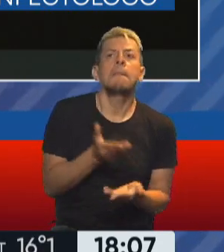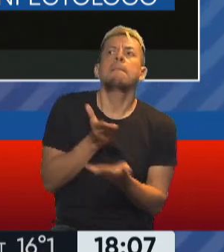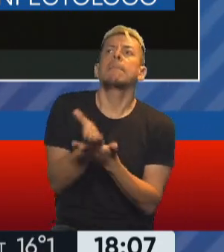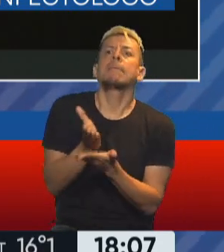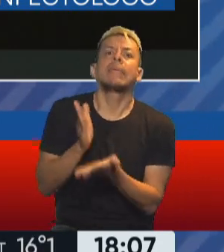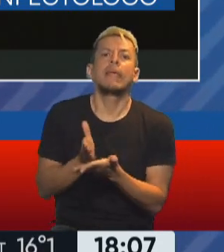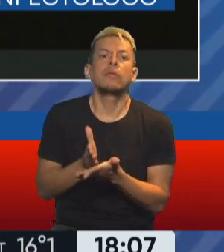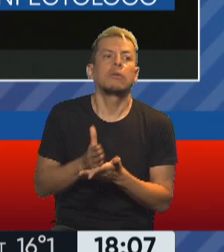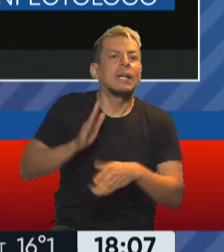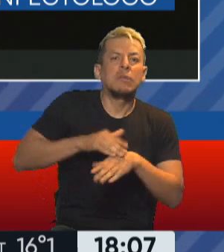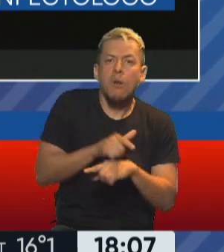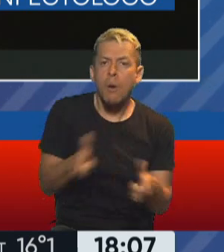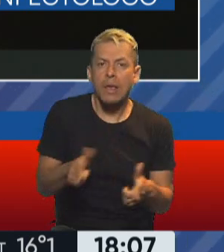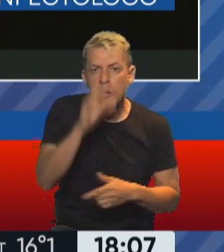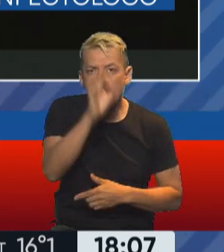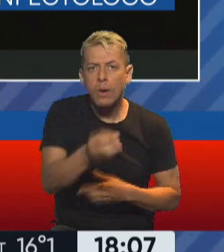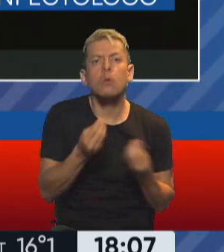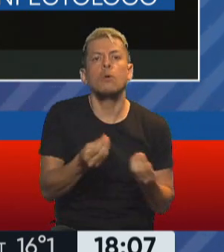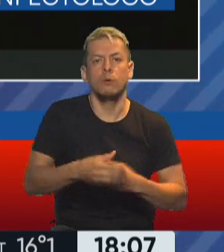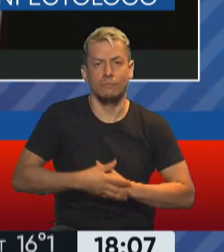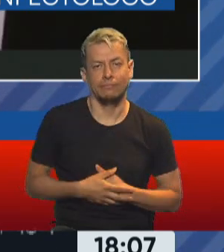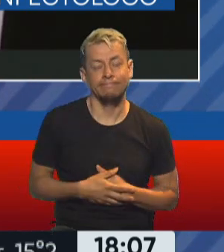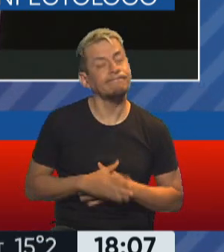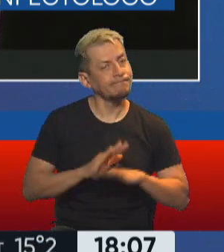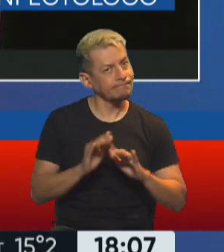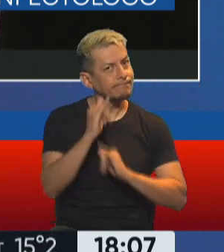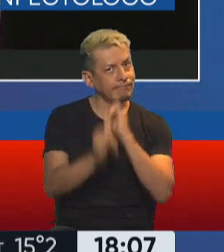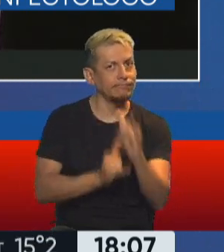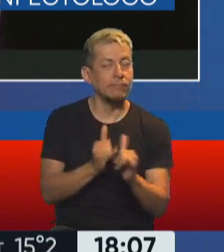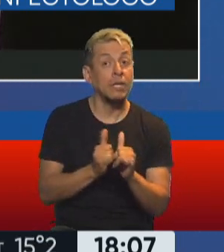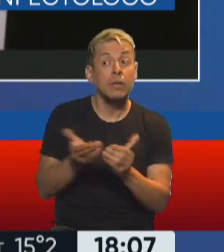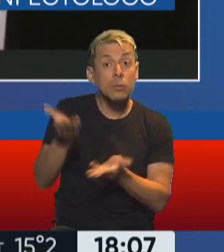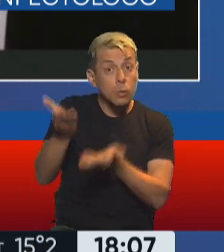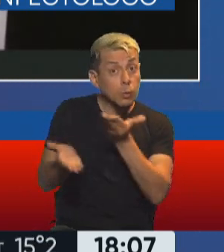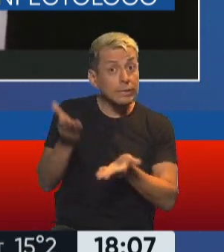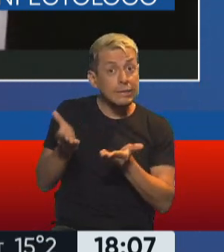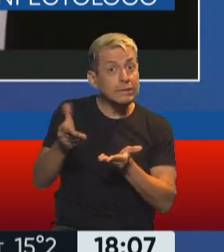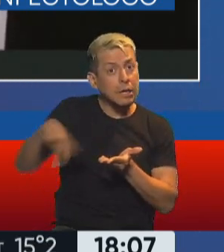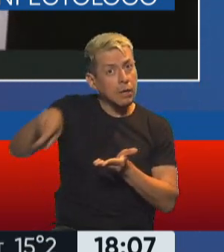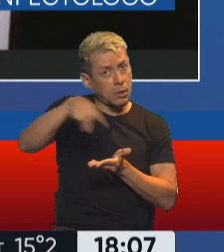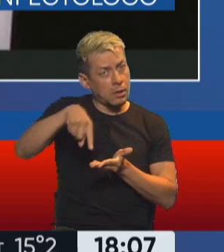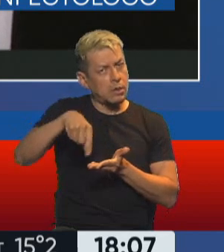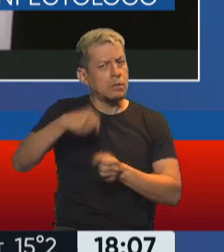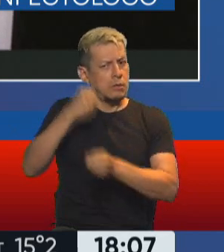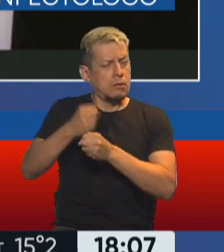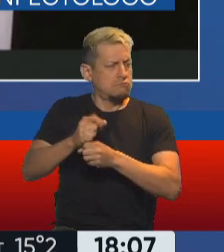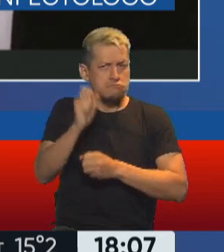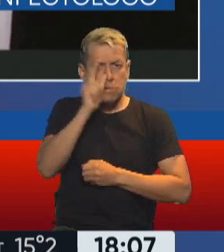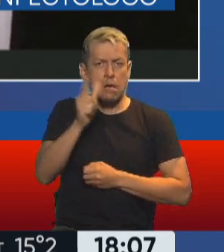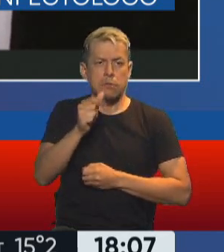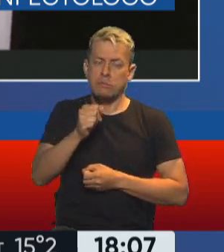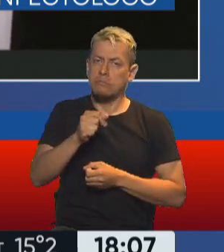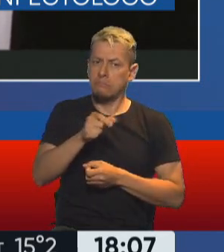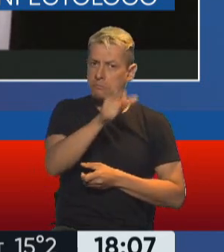obligaciones? Por eso, debo comentarle que la justicia actúa expeditivamente, rápidamente,